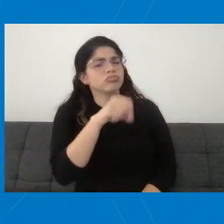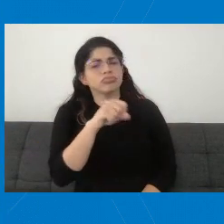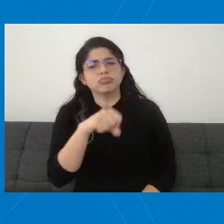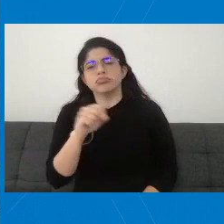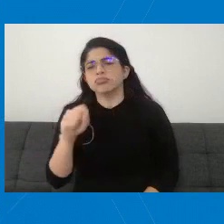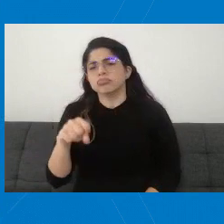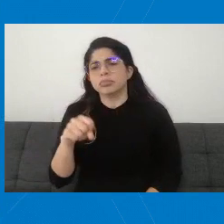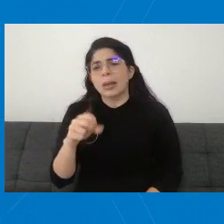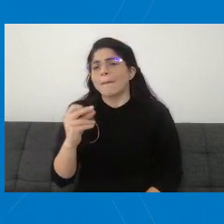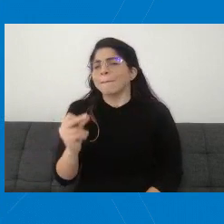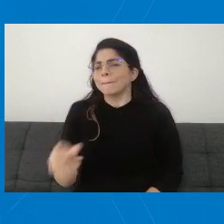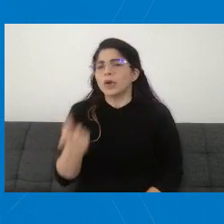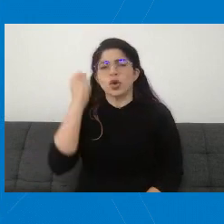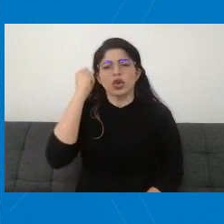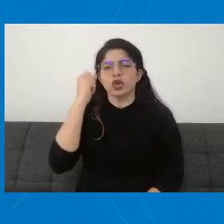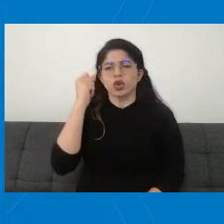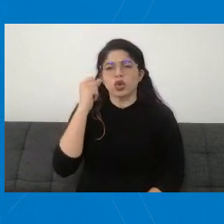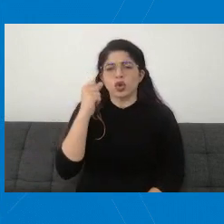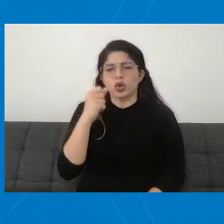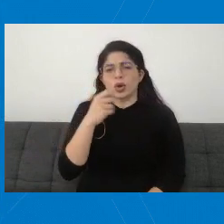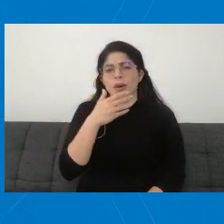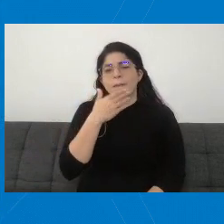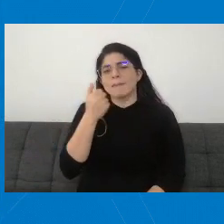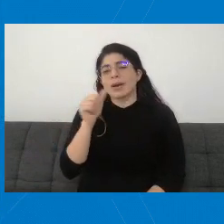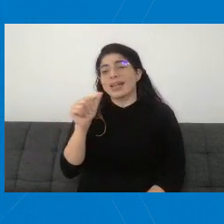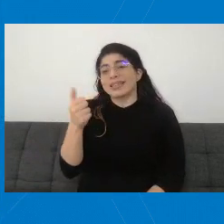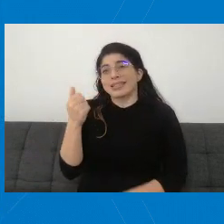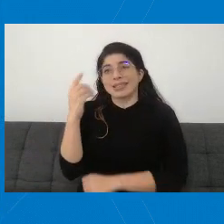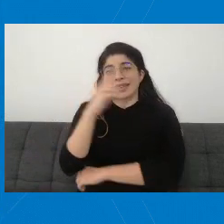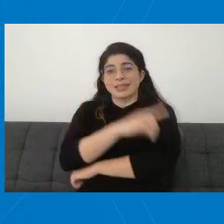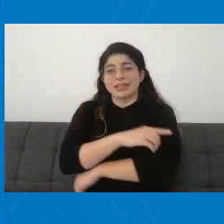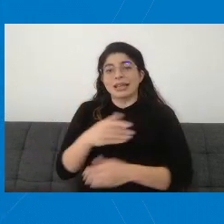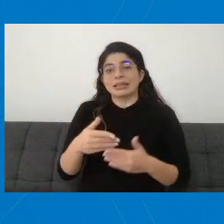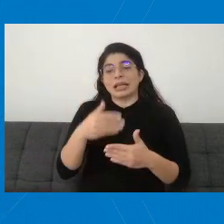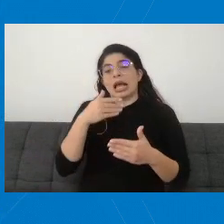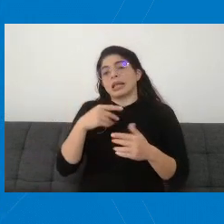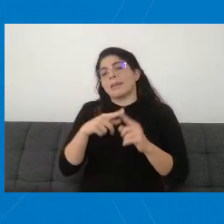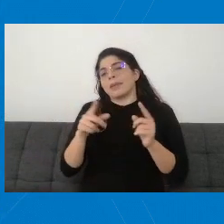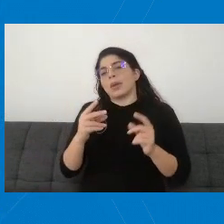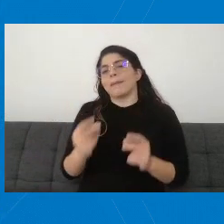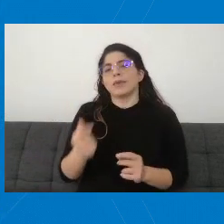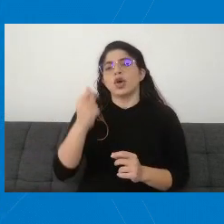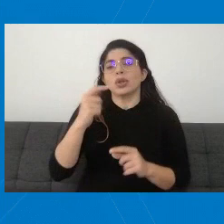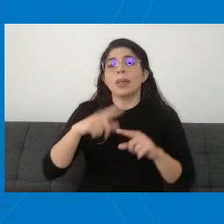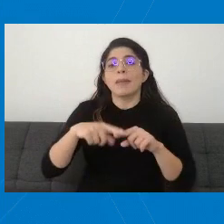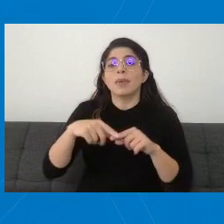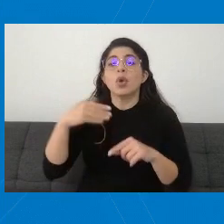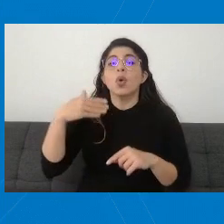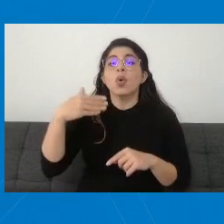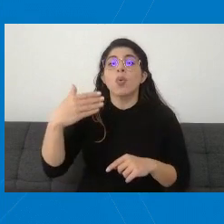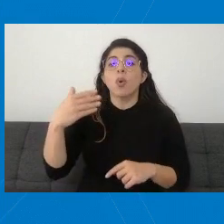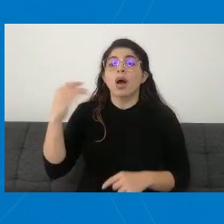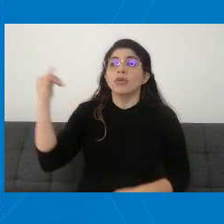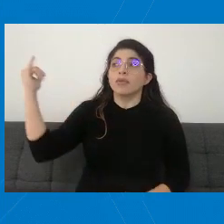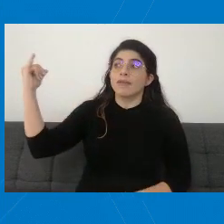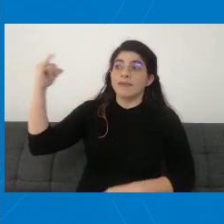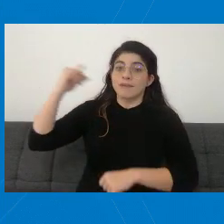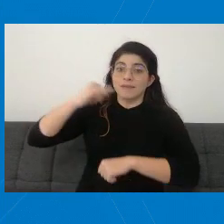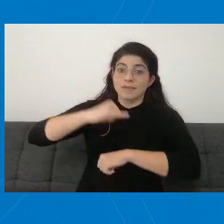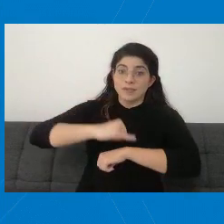Lo más pronto posible, ideal 10 días antes, pero bueno, lo más pronto posible, depende de cuándo regresen del viaje.